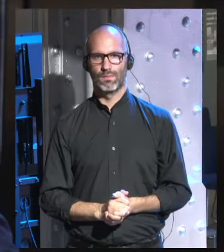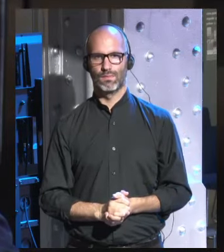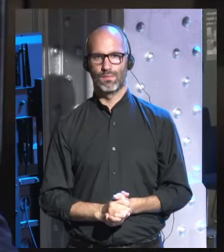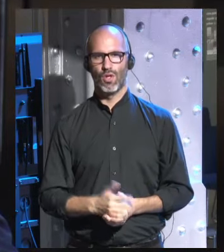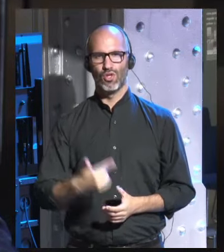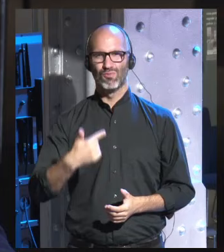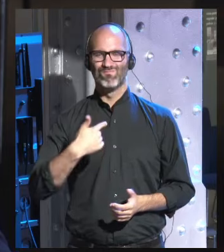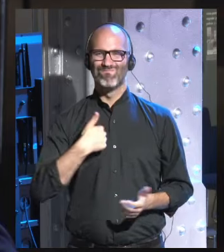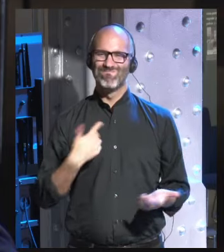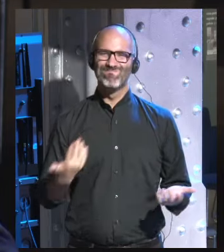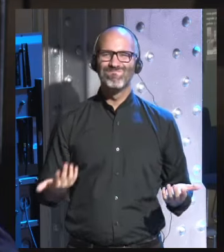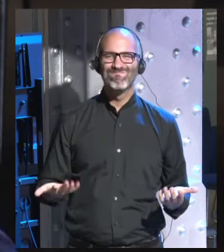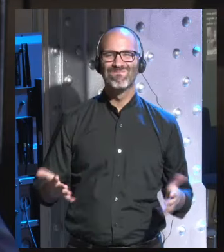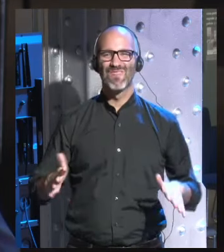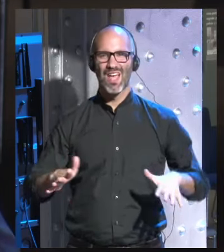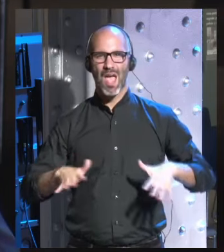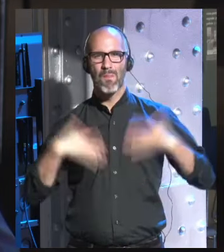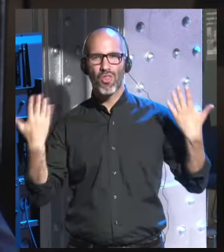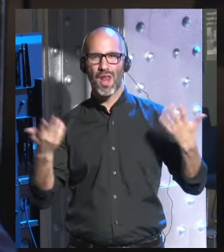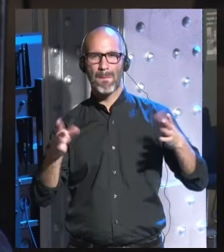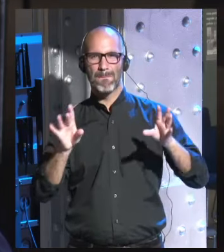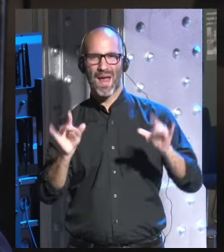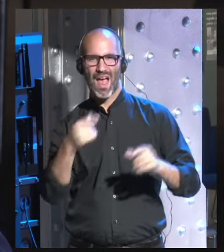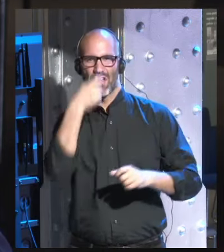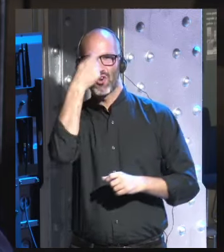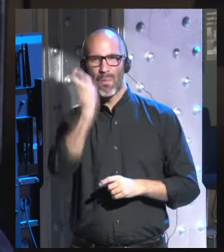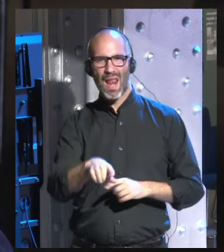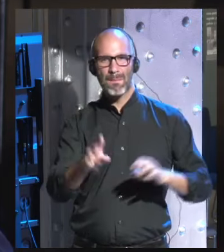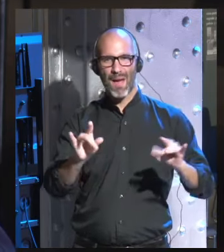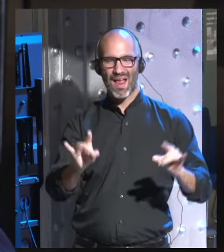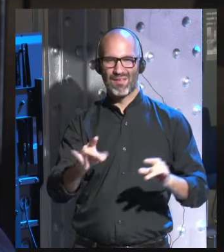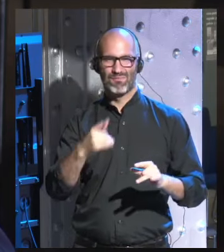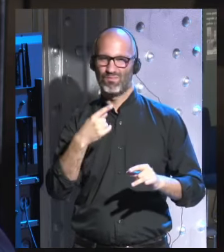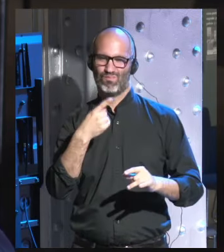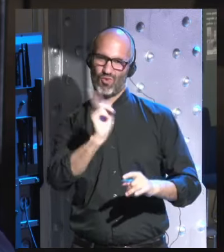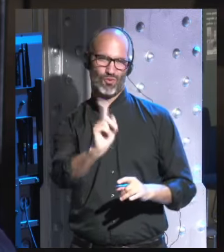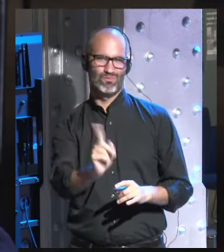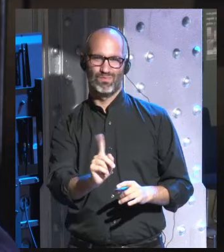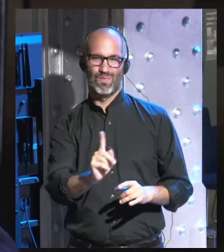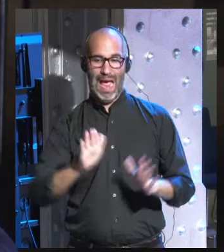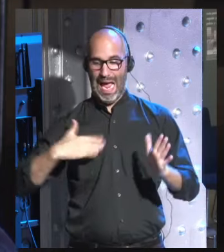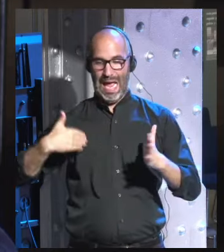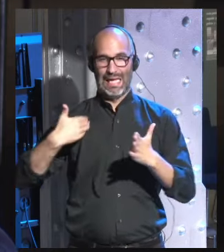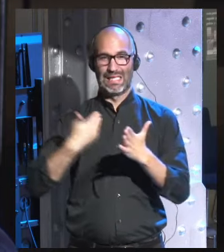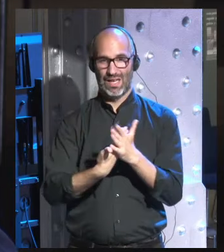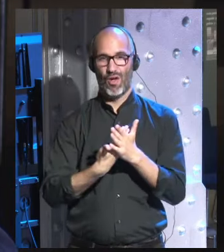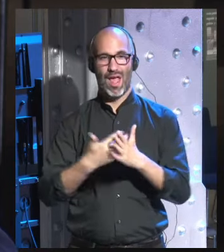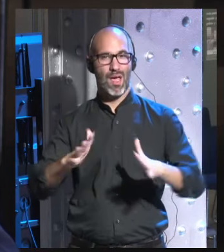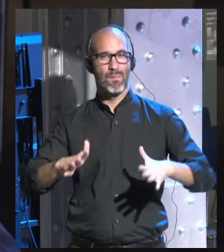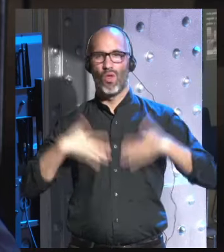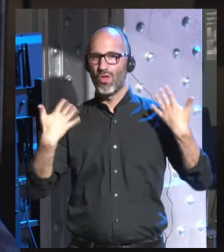yo no diría que las emociones son inútiles o no sirven hasta hoy las emociones han sido